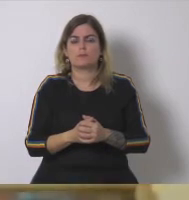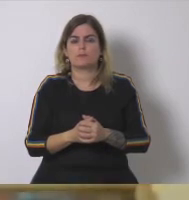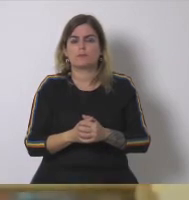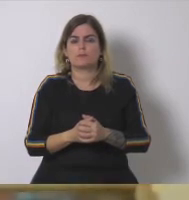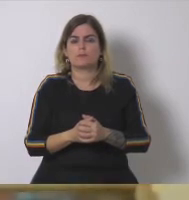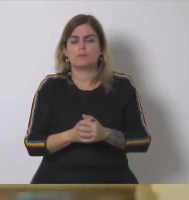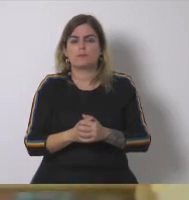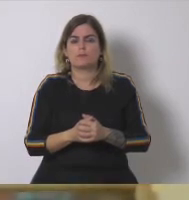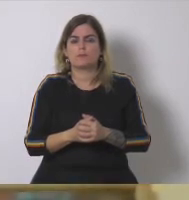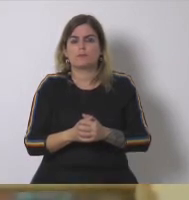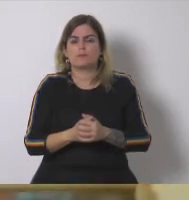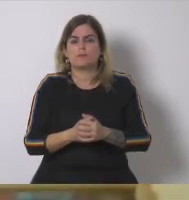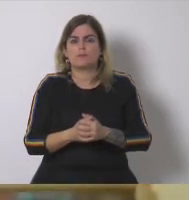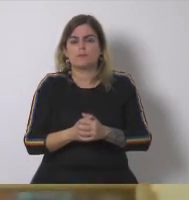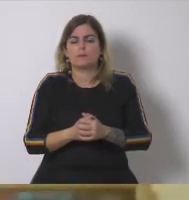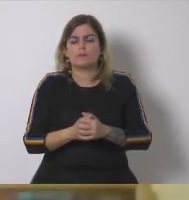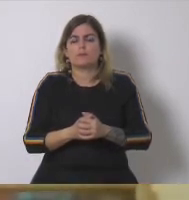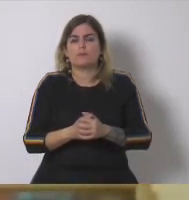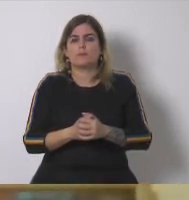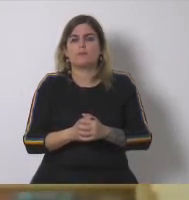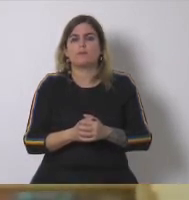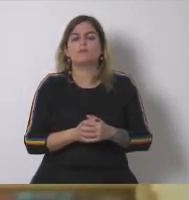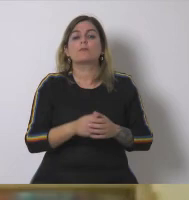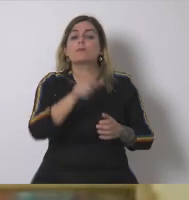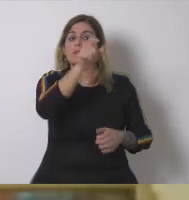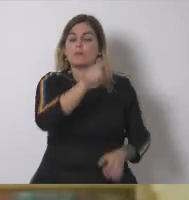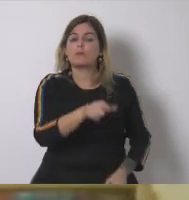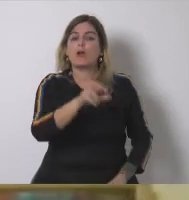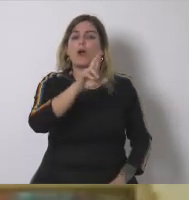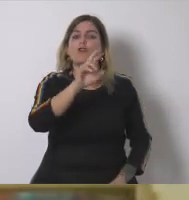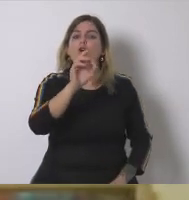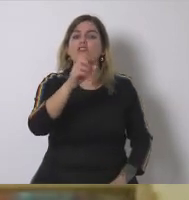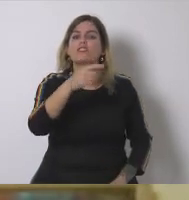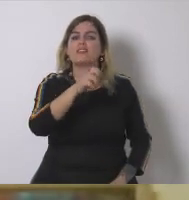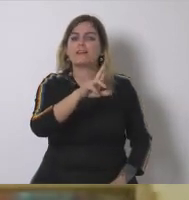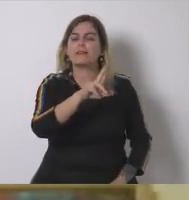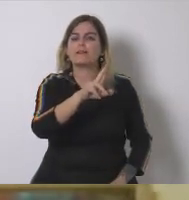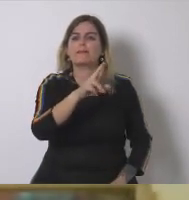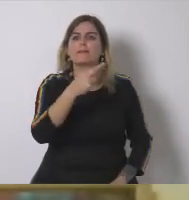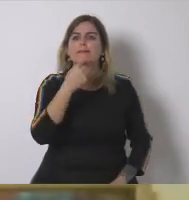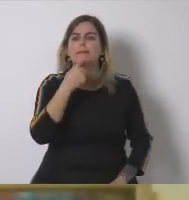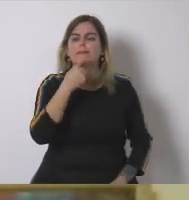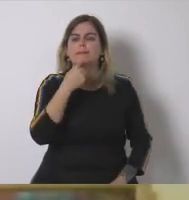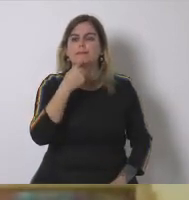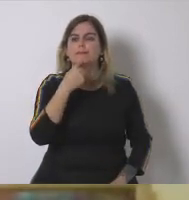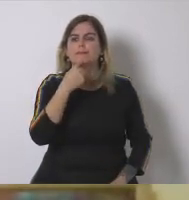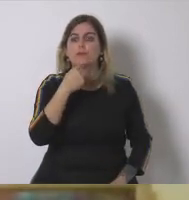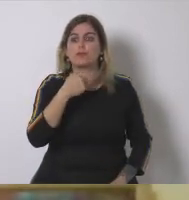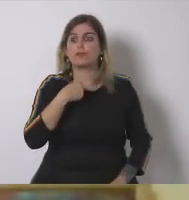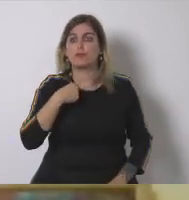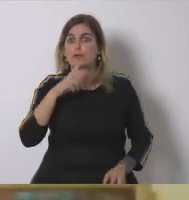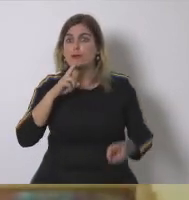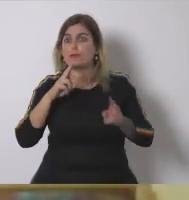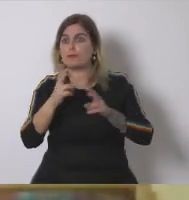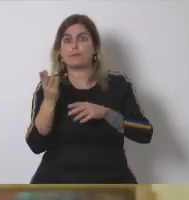y Gustinet no Jaume perdona Ruge decía que yo no que yo no he